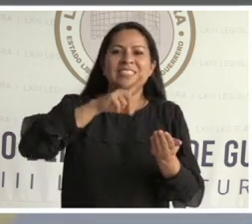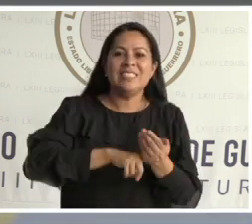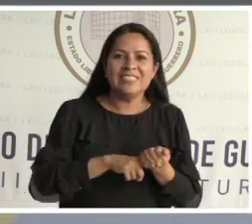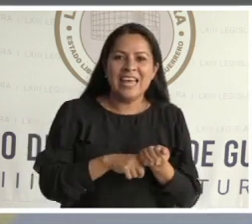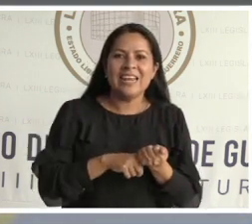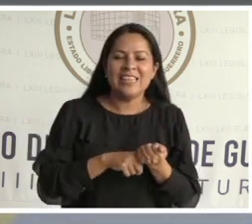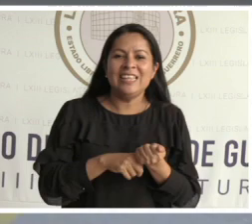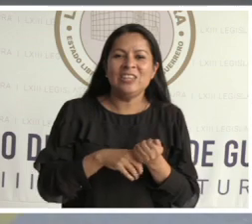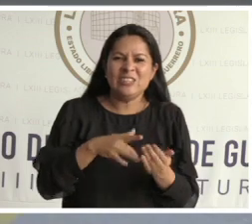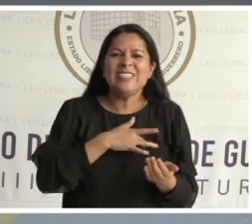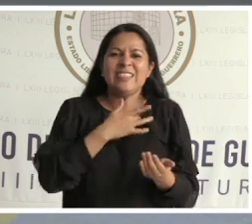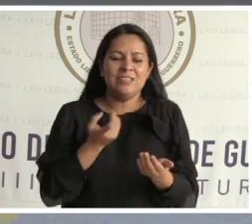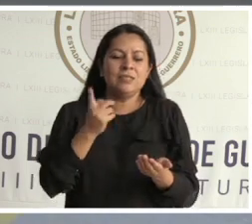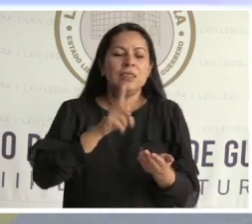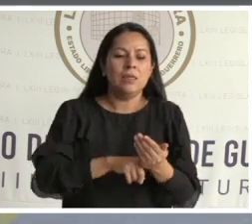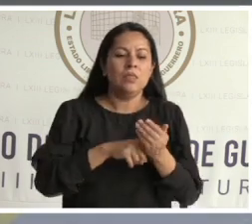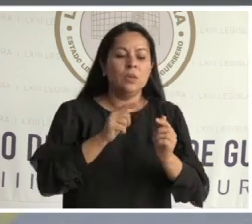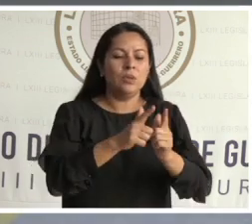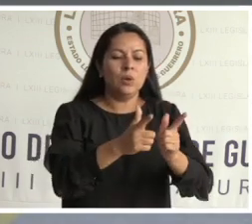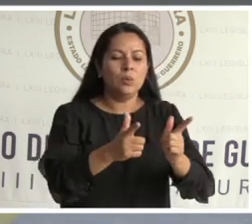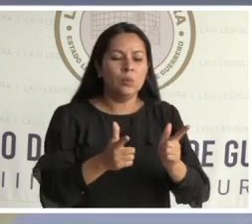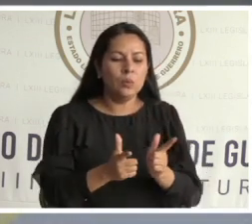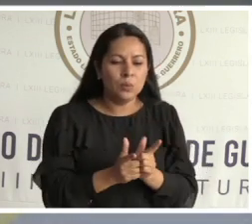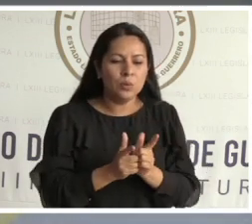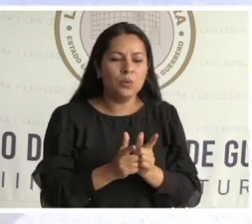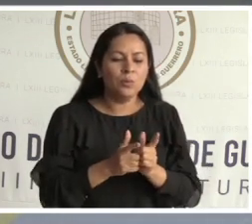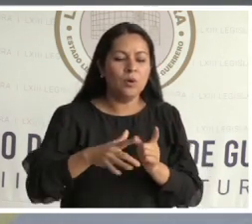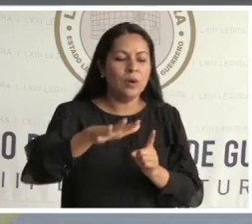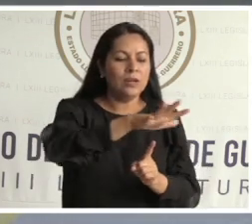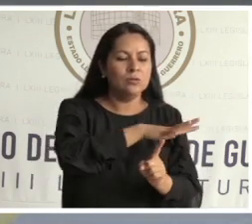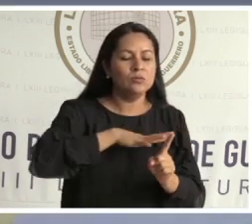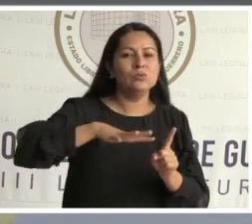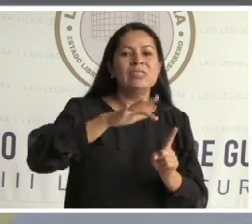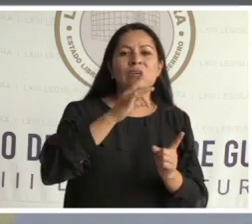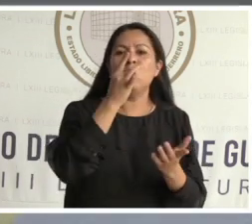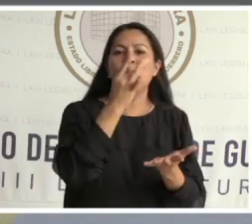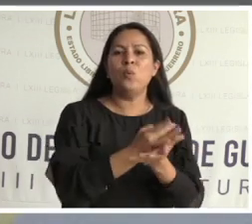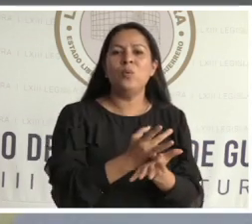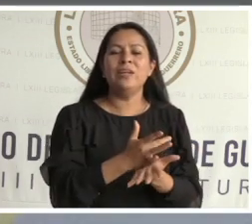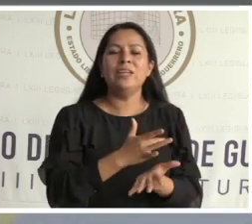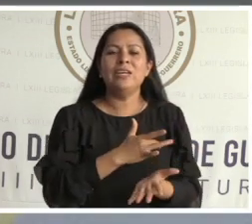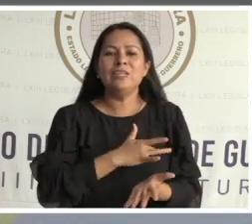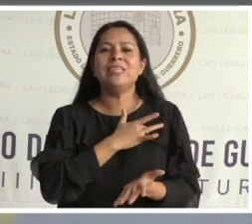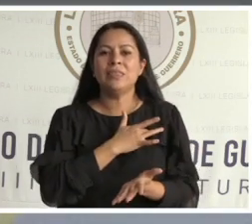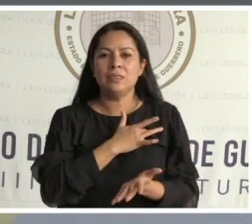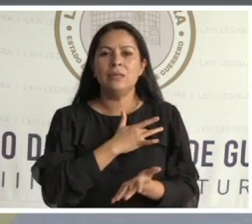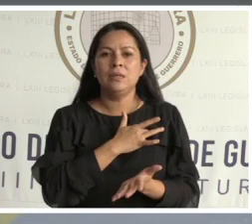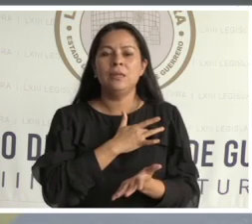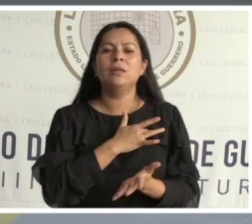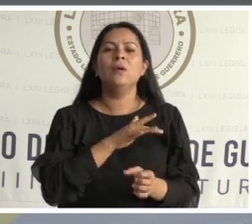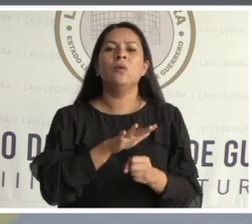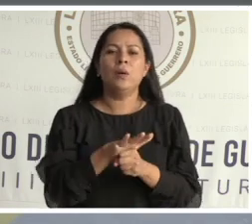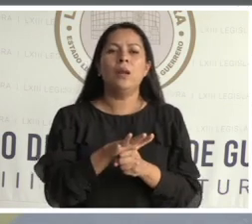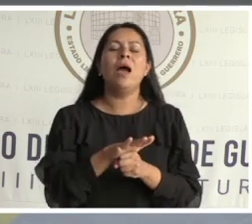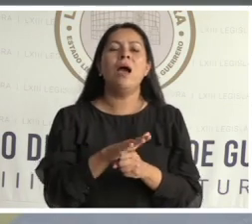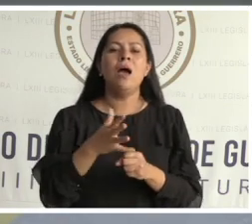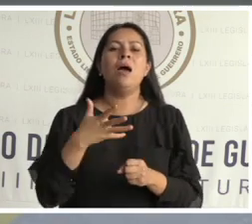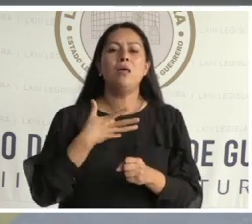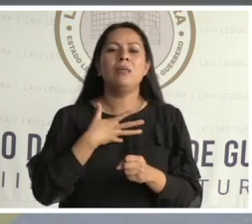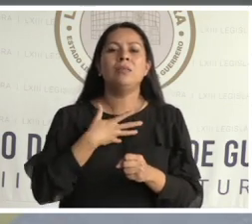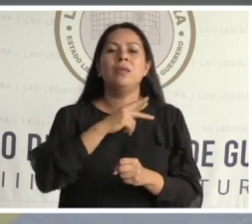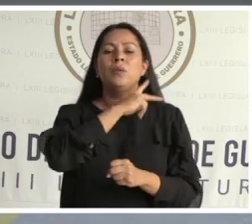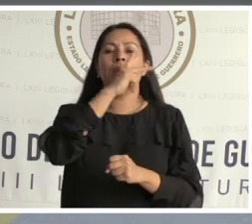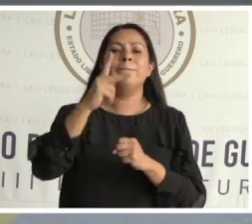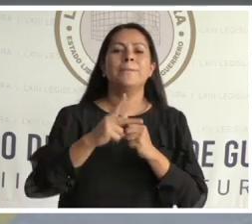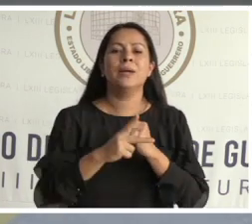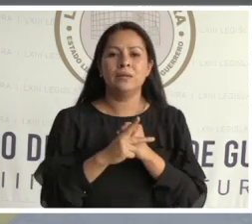sociedad aglutinada en torno a un solo sentimiento, el de formar una patria. El